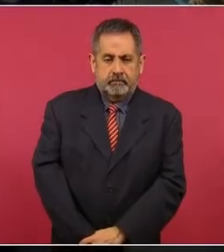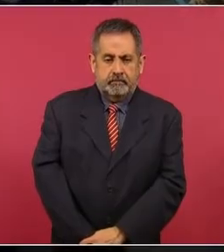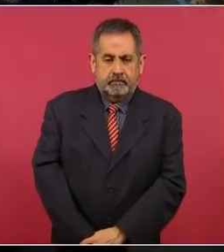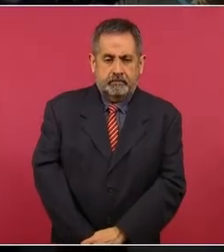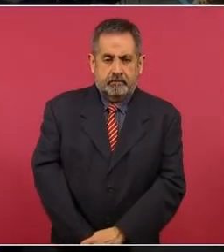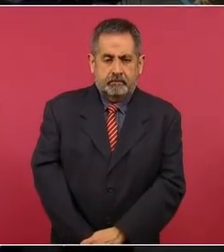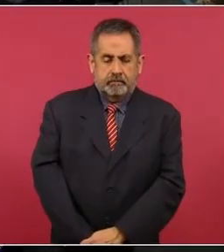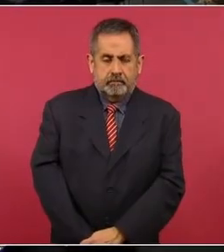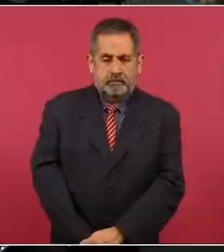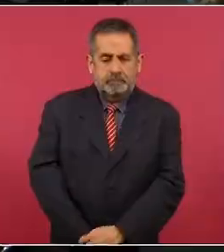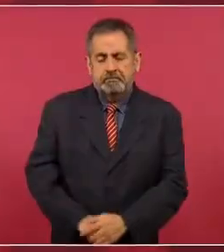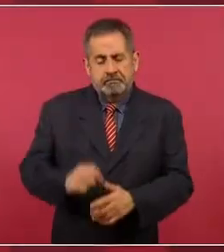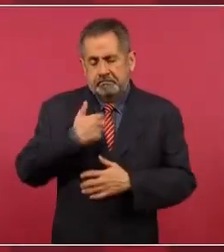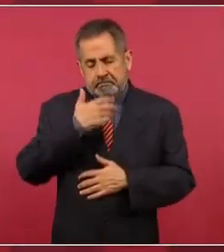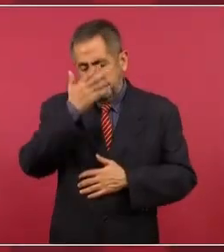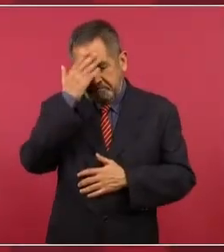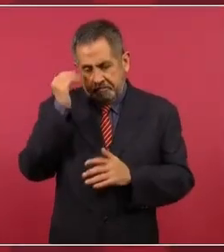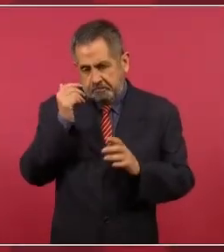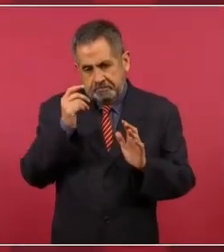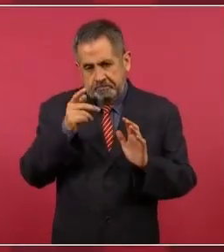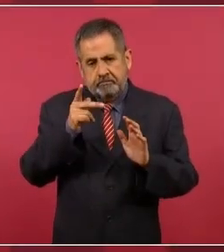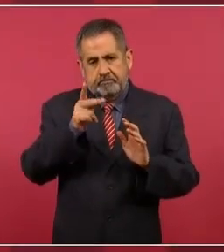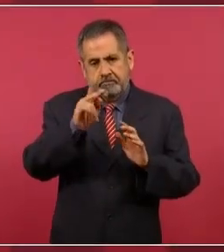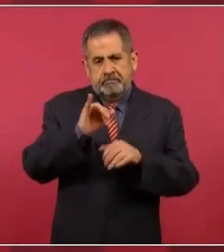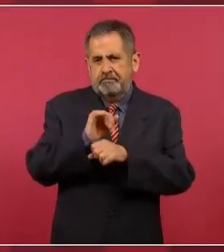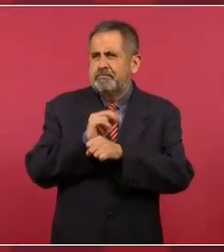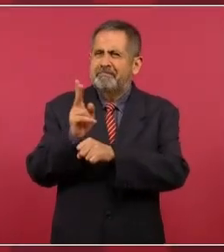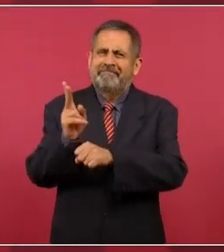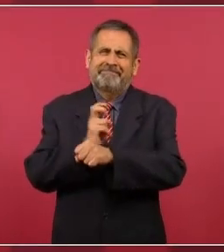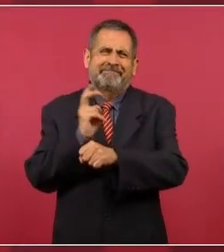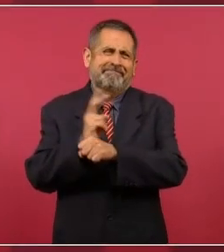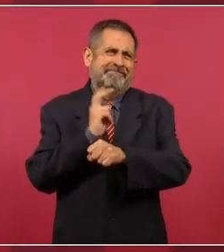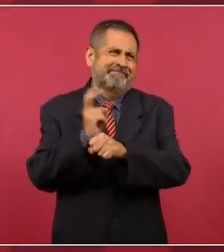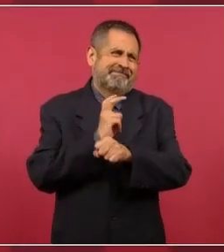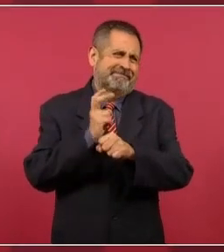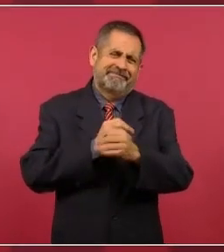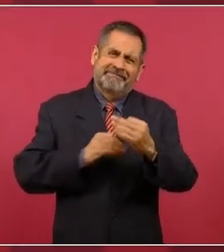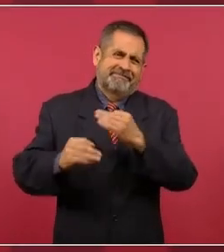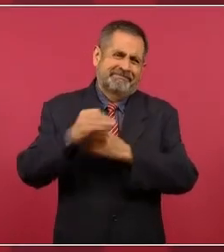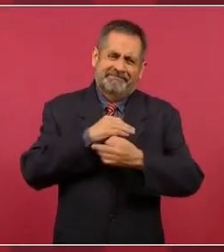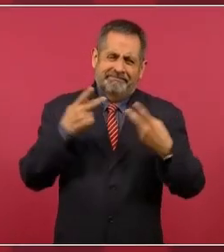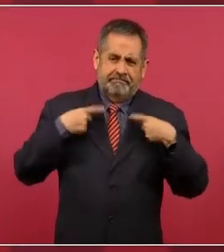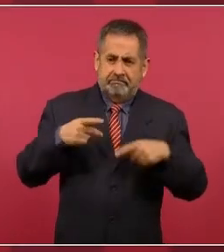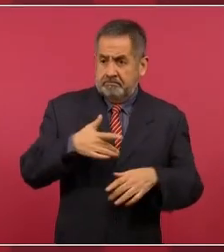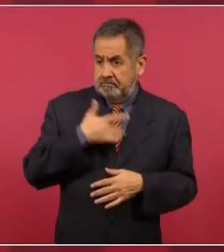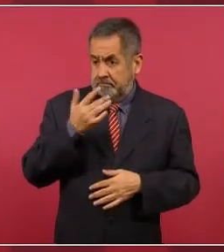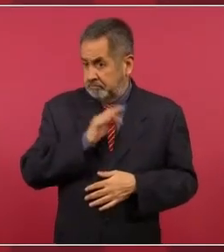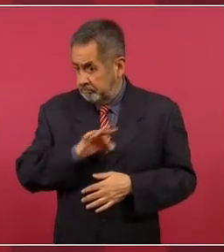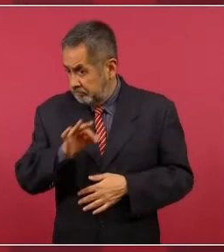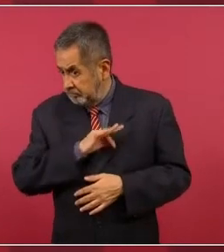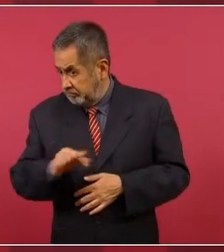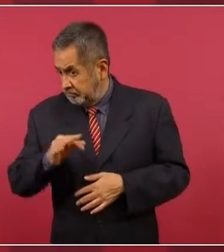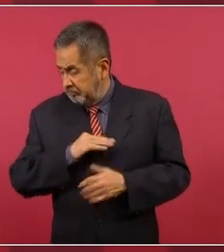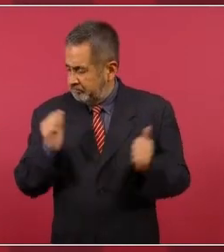sí invito a todos, invito a todo el pueblo, todos los que puedan también